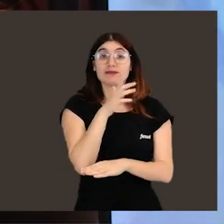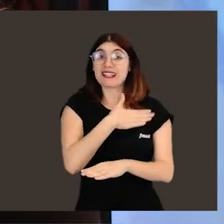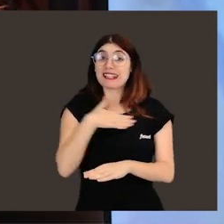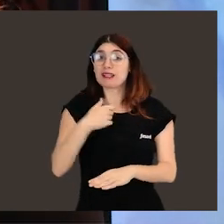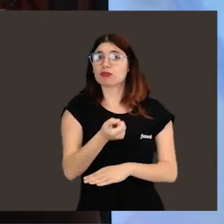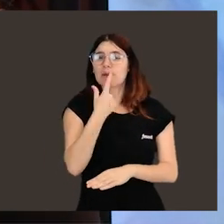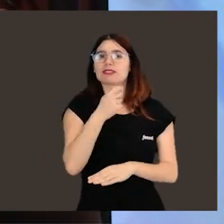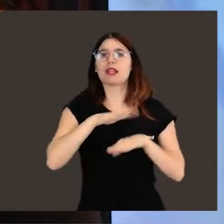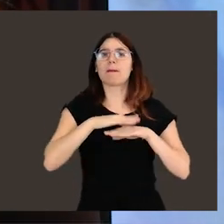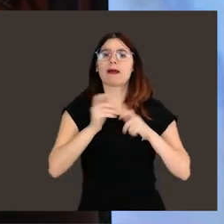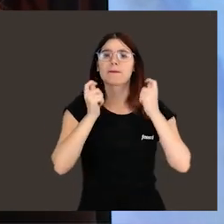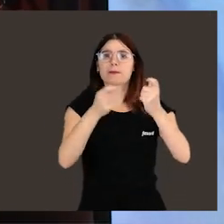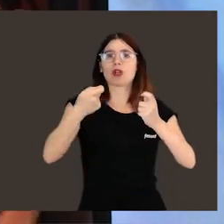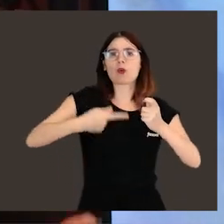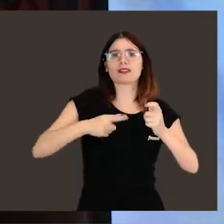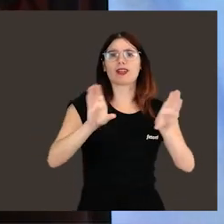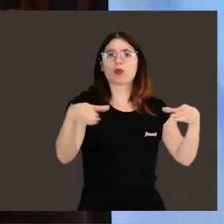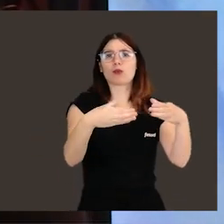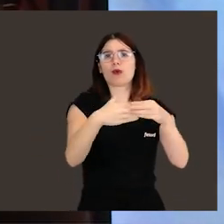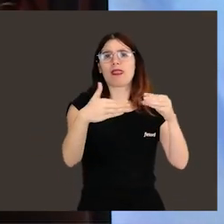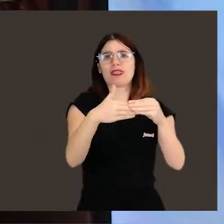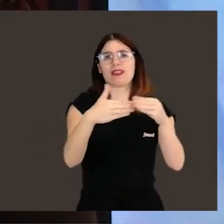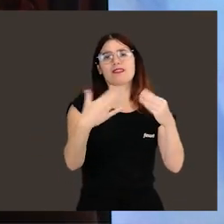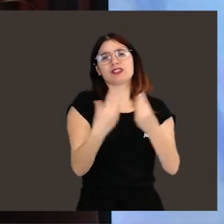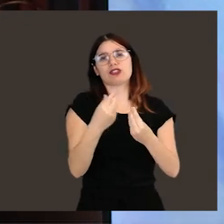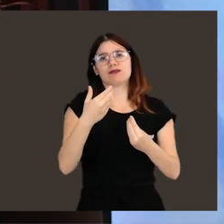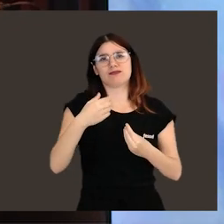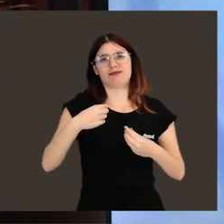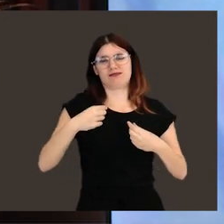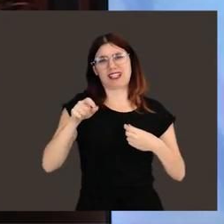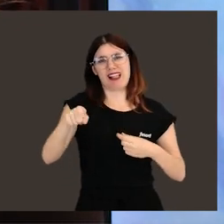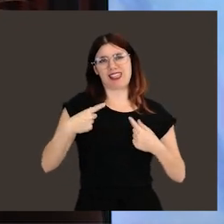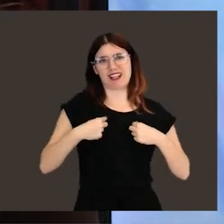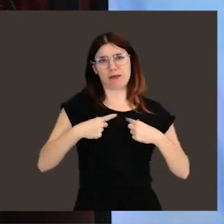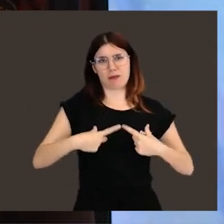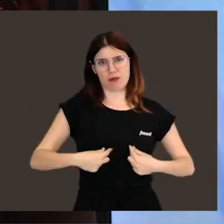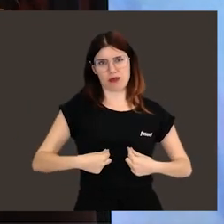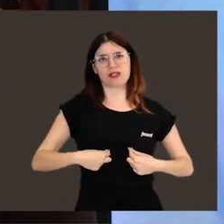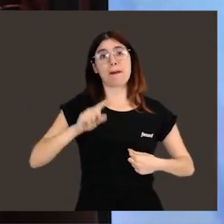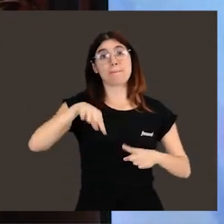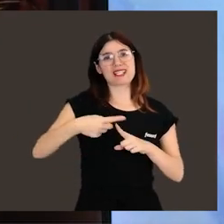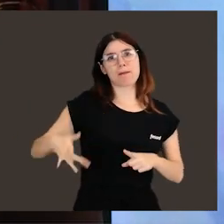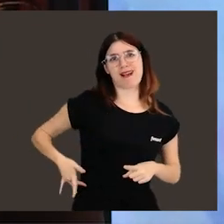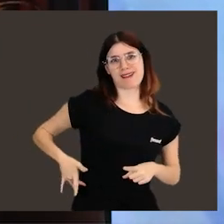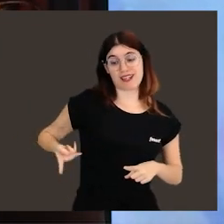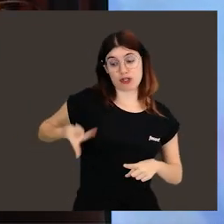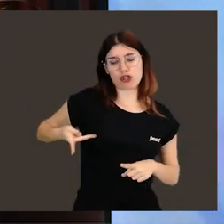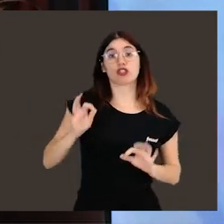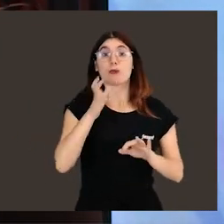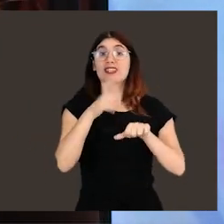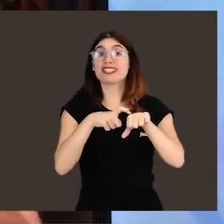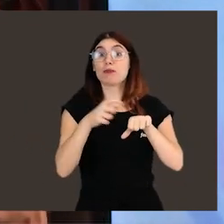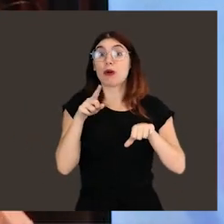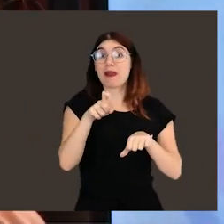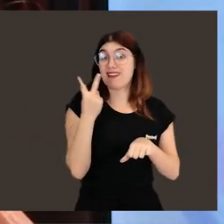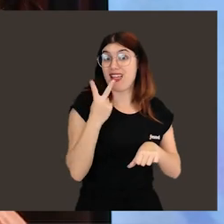supuesto, que pueda ser útil para un determinado grupo de pacientes con carcinoma de pulmón y adenocarcinoma ductal de páncreas,